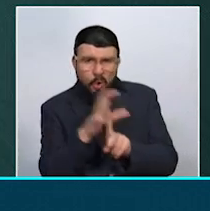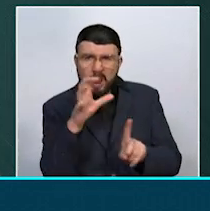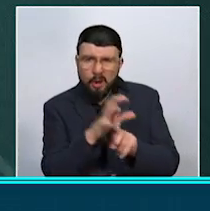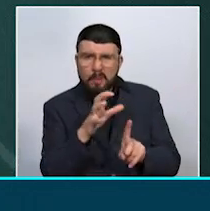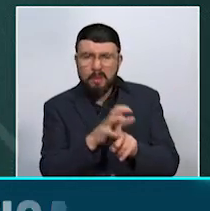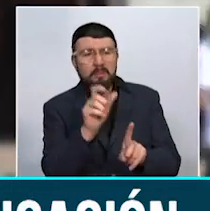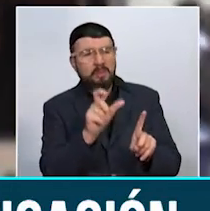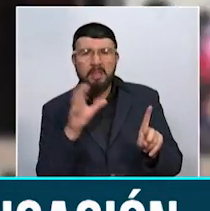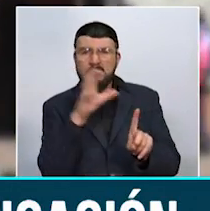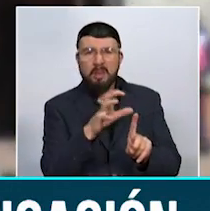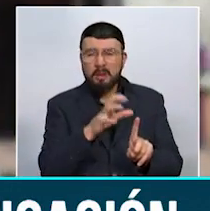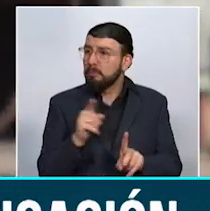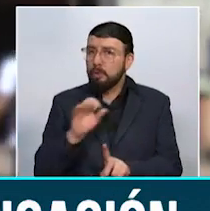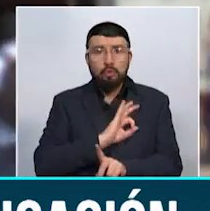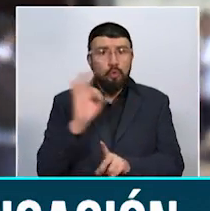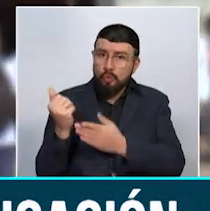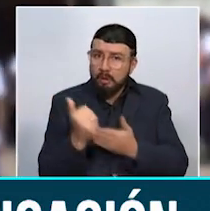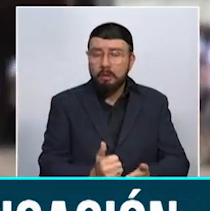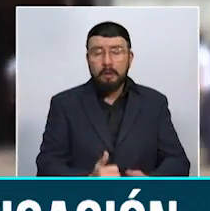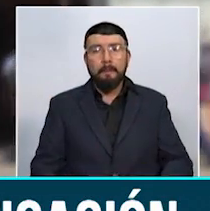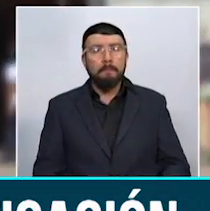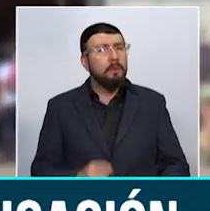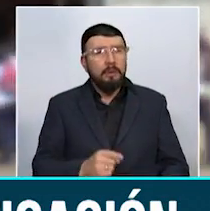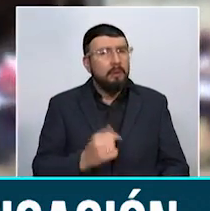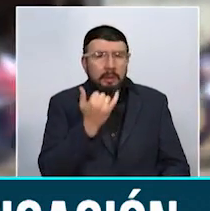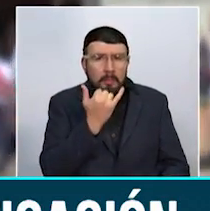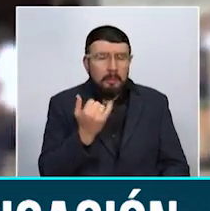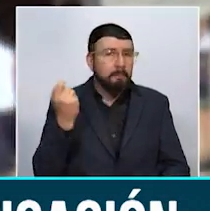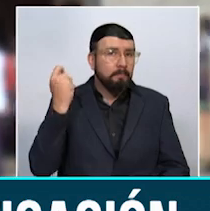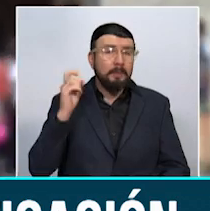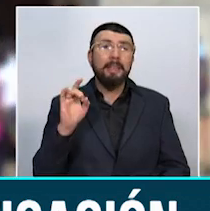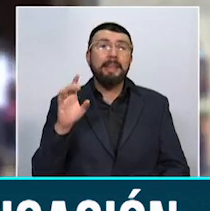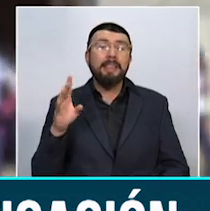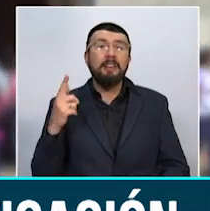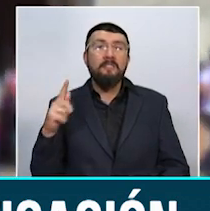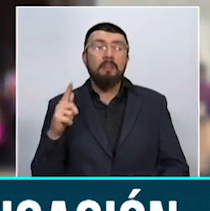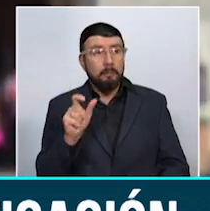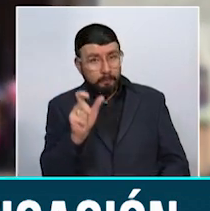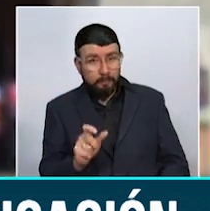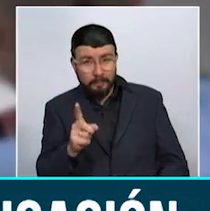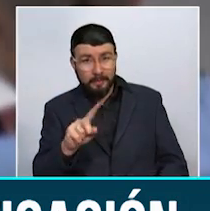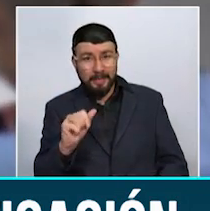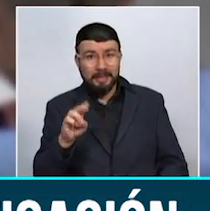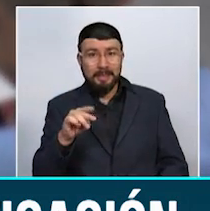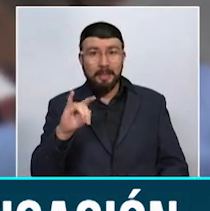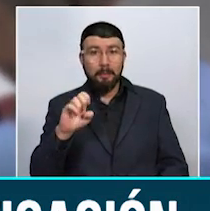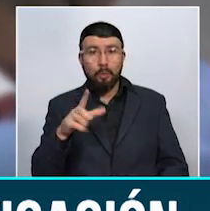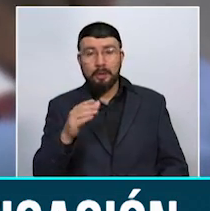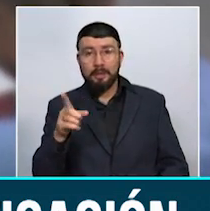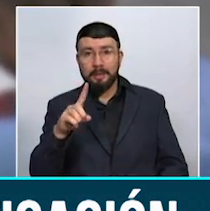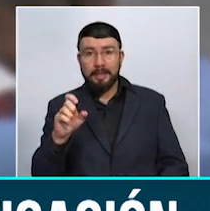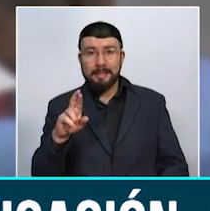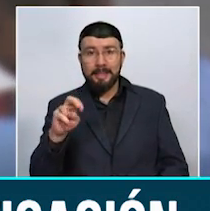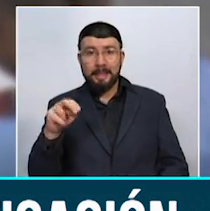Nunca hicieron nada. Al parecer los hechos ocurrieron el pasado 15 de febrero cuando Samuel Cerna Osorio, quien cursa